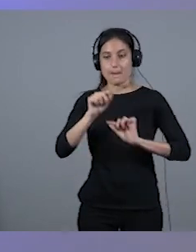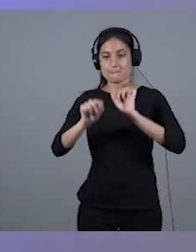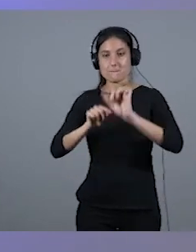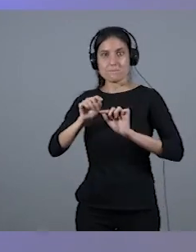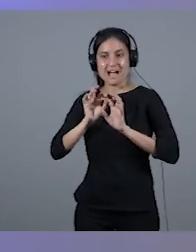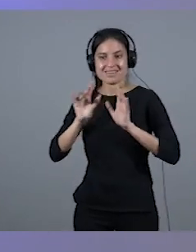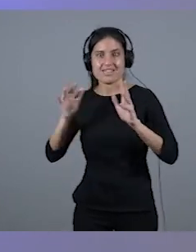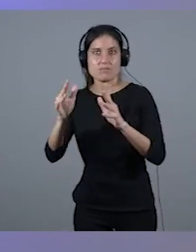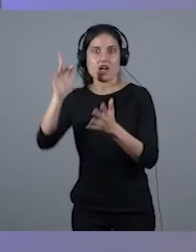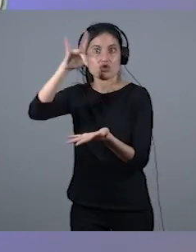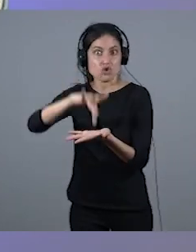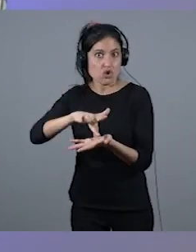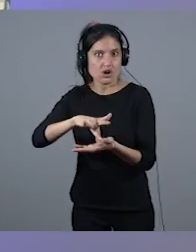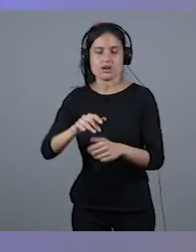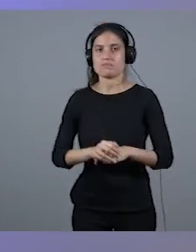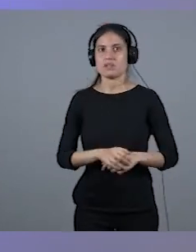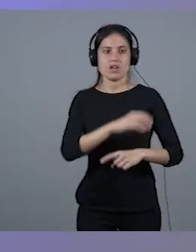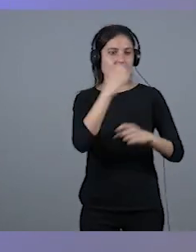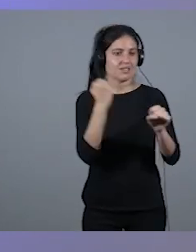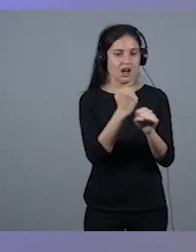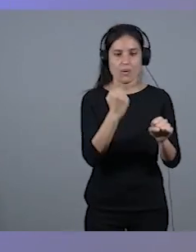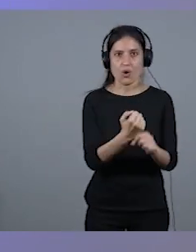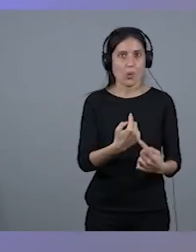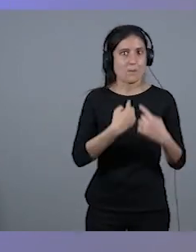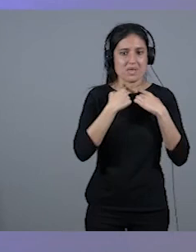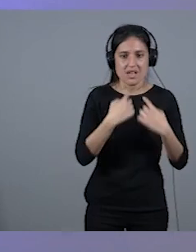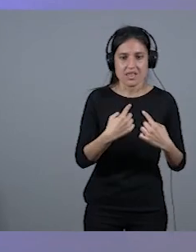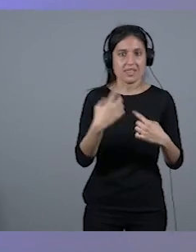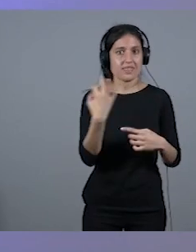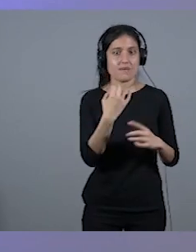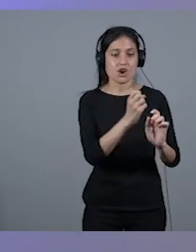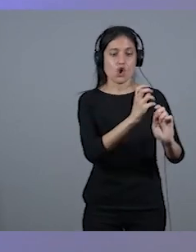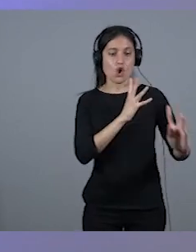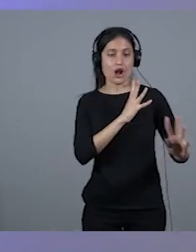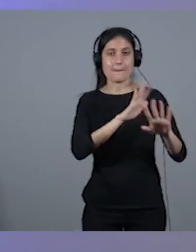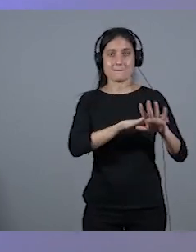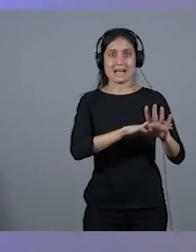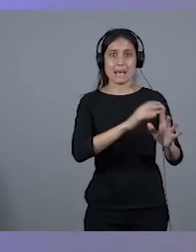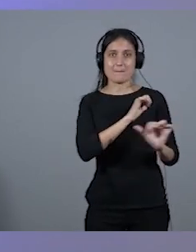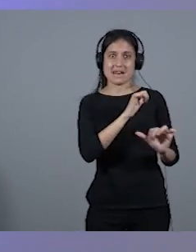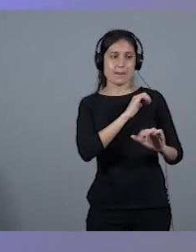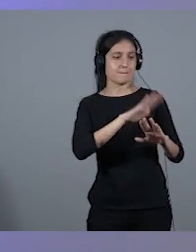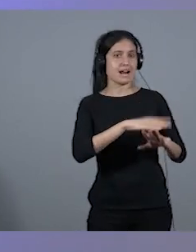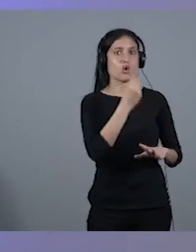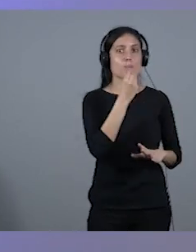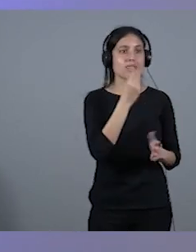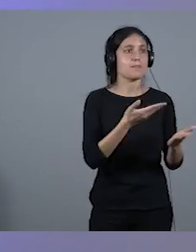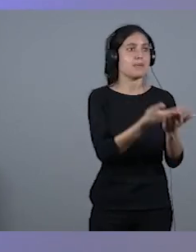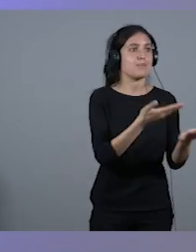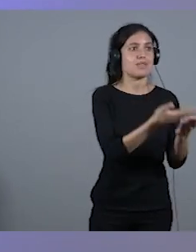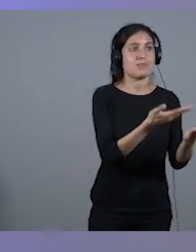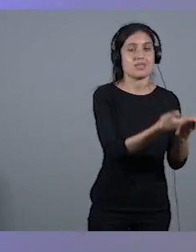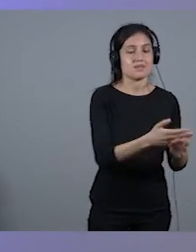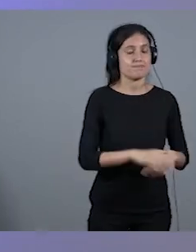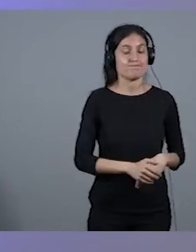trabajo, tienen que hacer colas para coger con mi mamá. dices, ¿realmente esa mujer, salvo que sus hijos sean una maravilla, esa